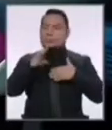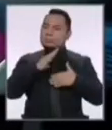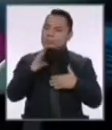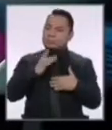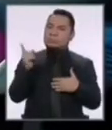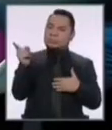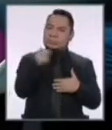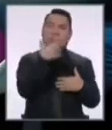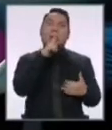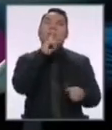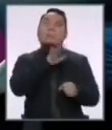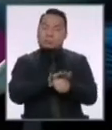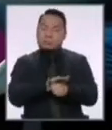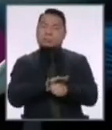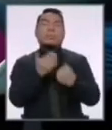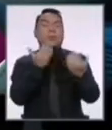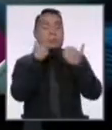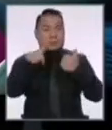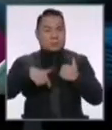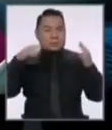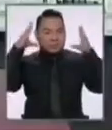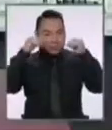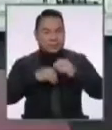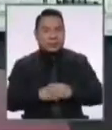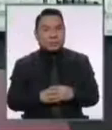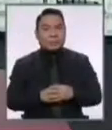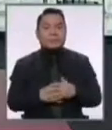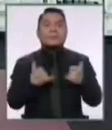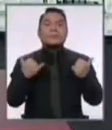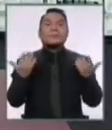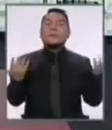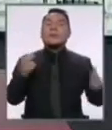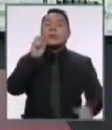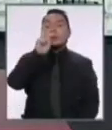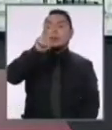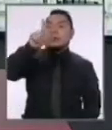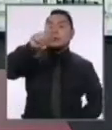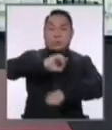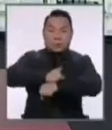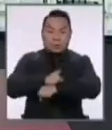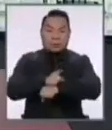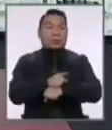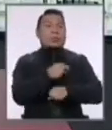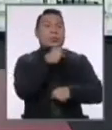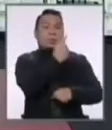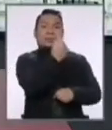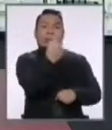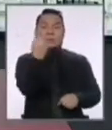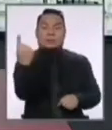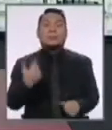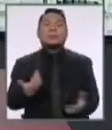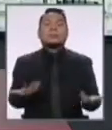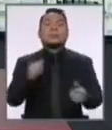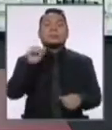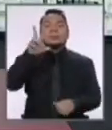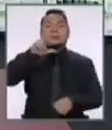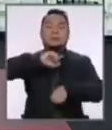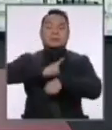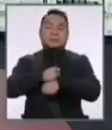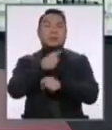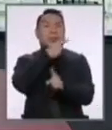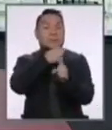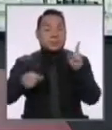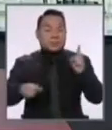todos ustedes se han comprometido a llevar con nosotros esta noche. En total son 21 minutos. Cada candidato dispone de 3 minutos